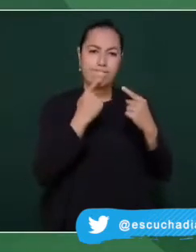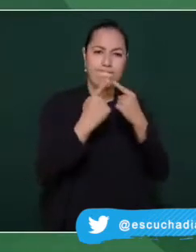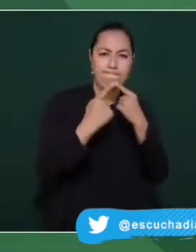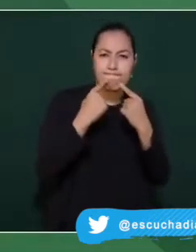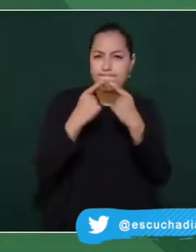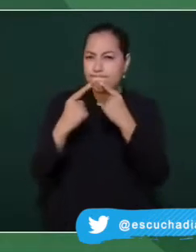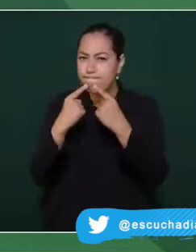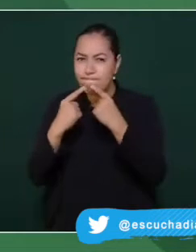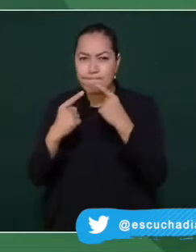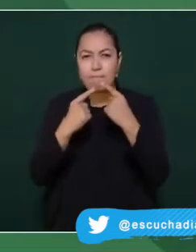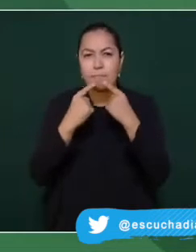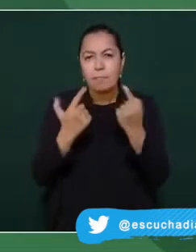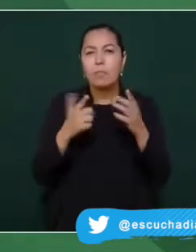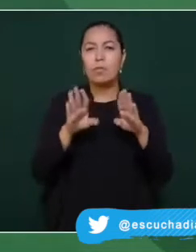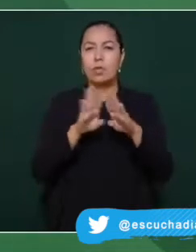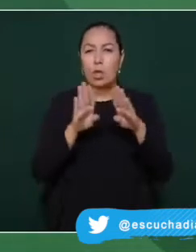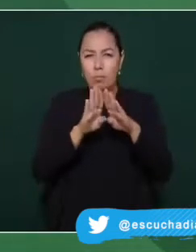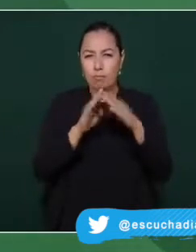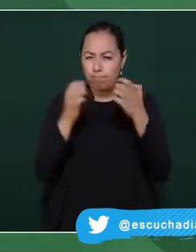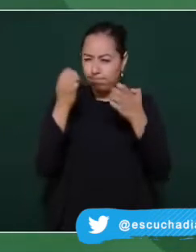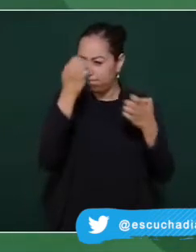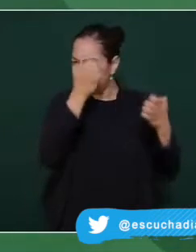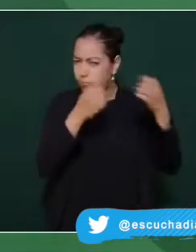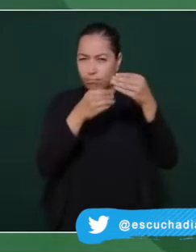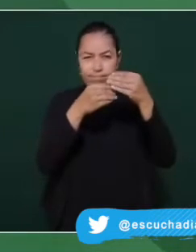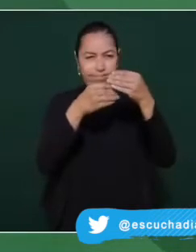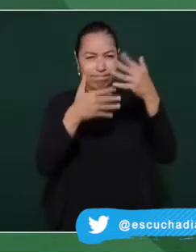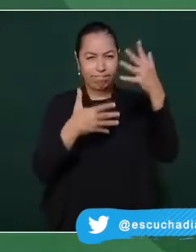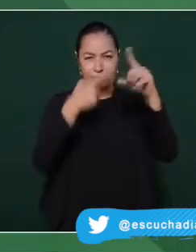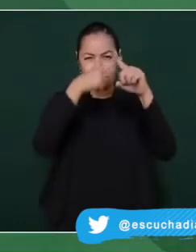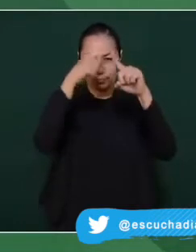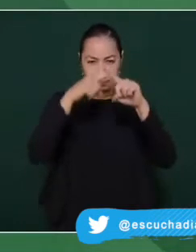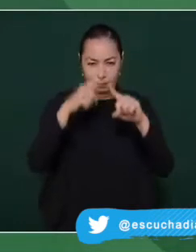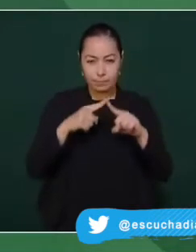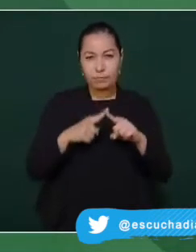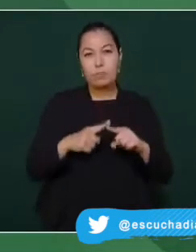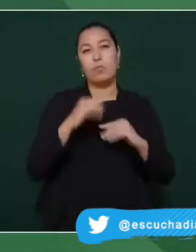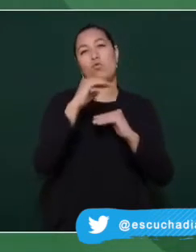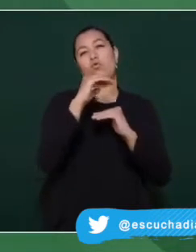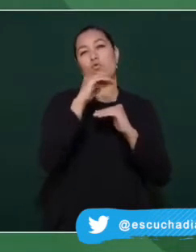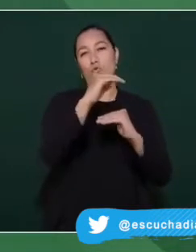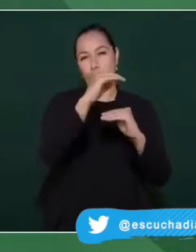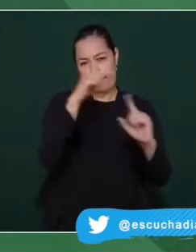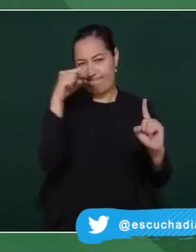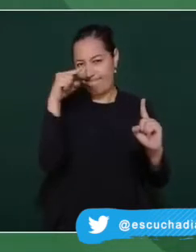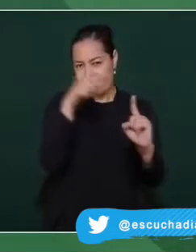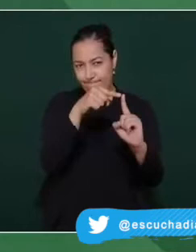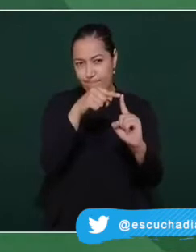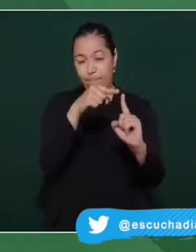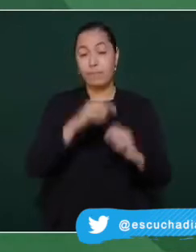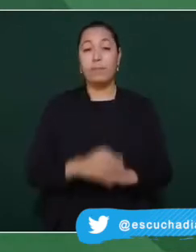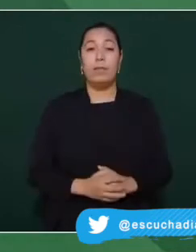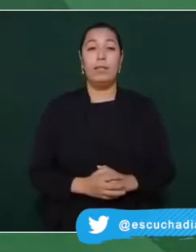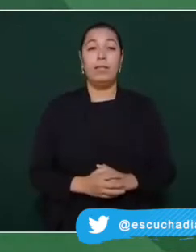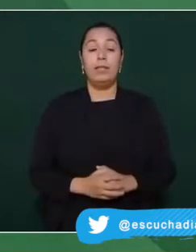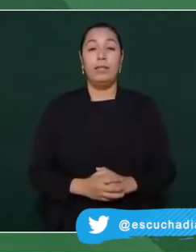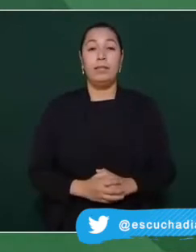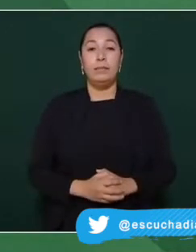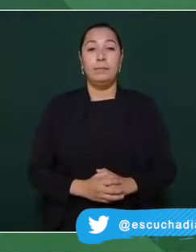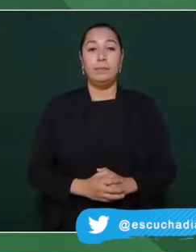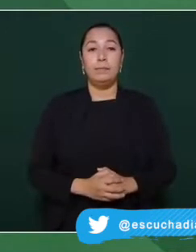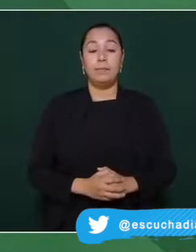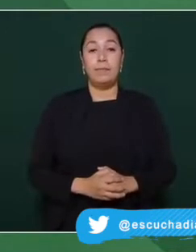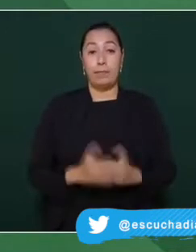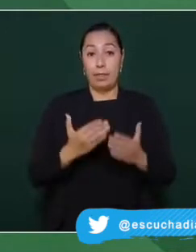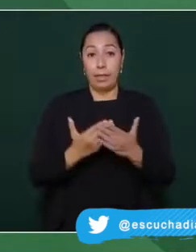de Culiacán, Mazatlán y Ahome son los que ahora se ven afectados con el alza de estos delitos Para contrarrestar esta alza